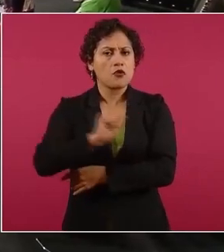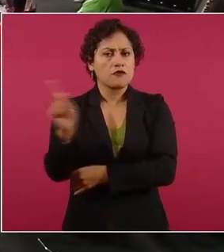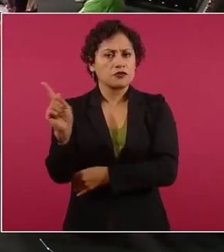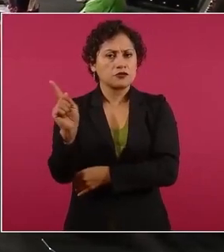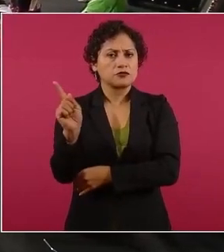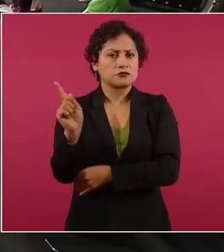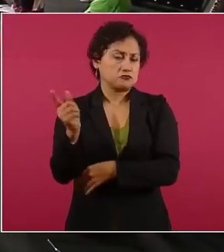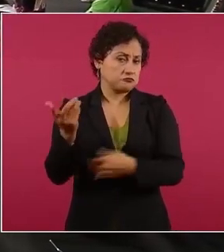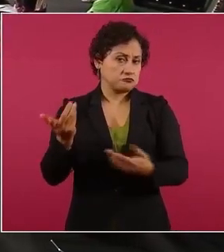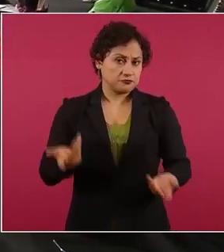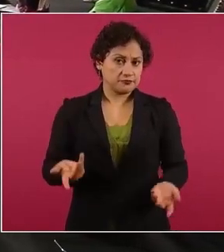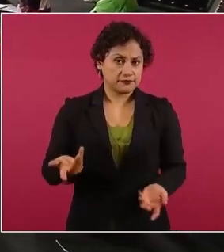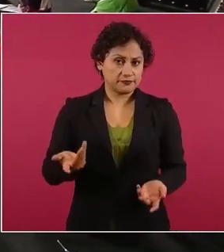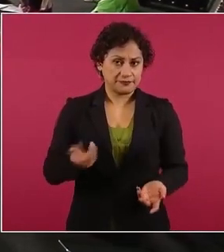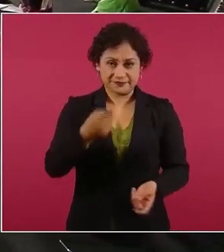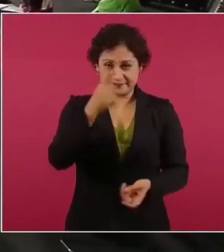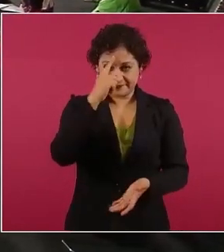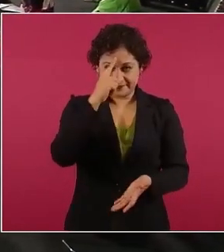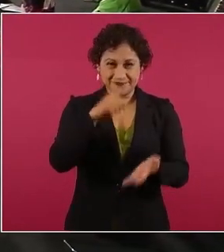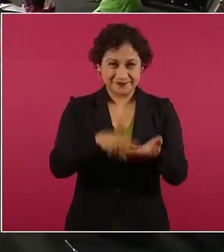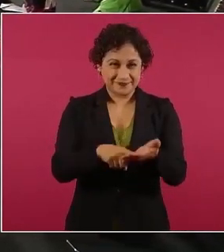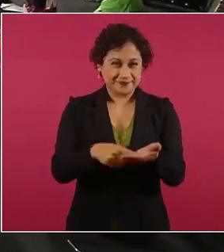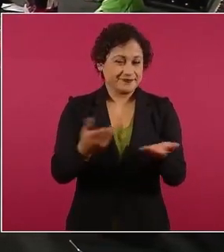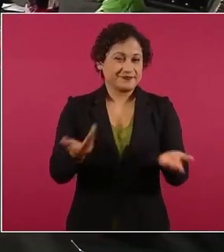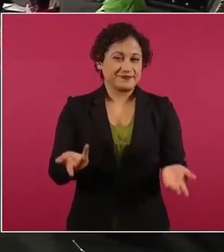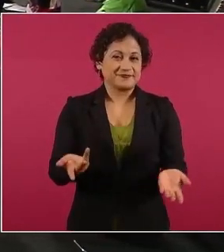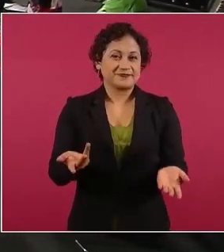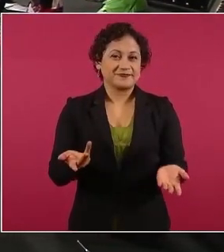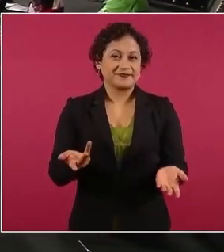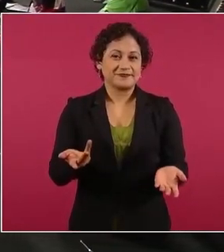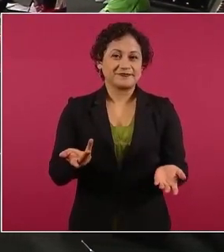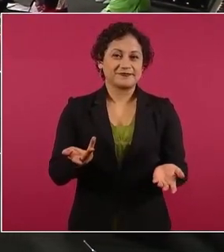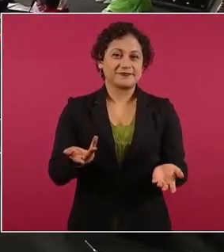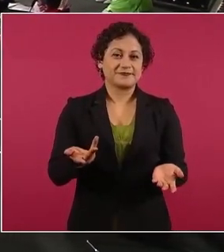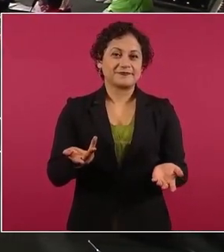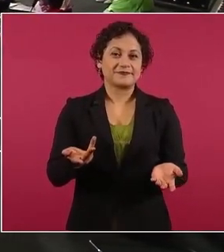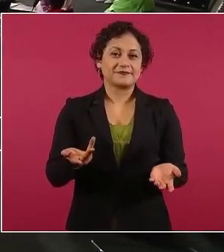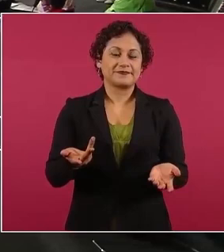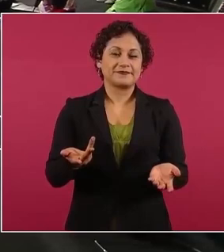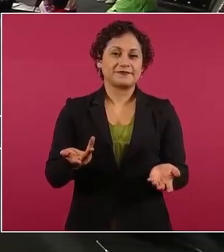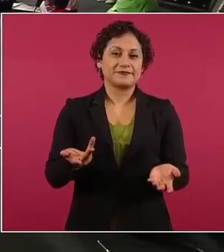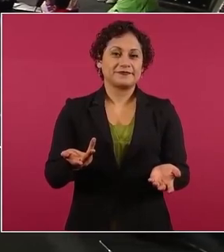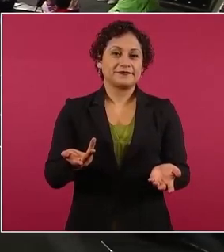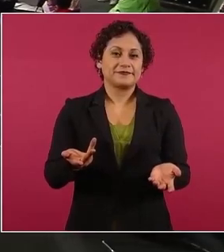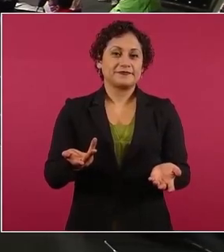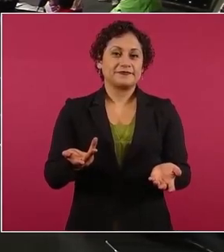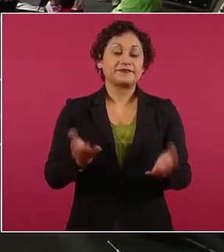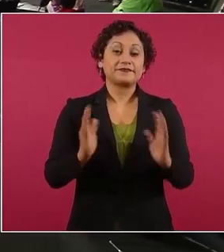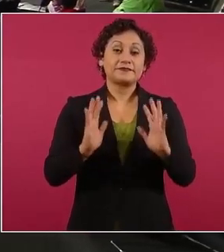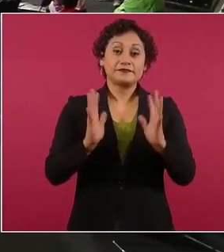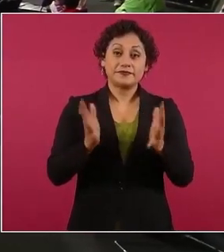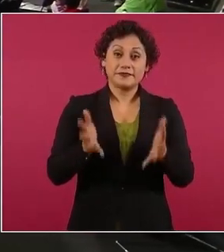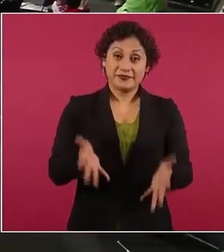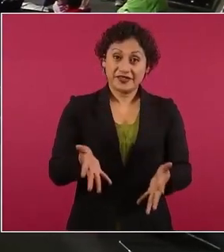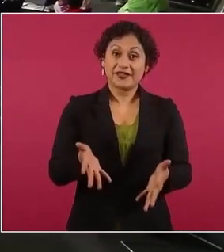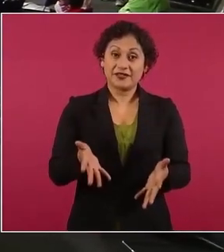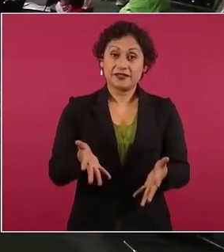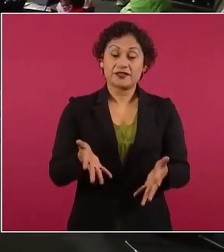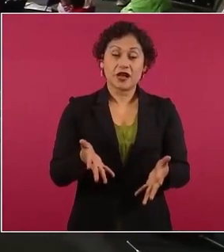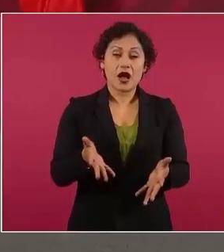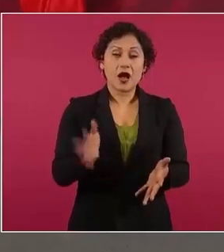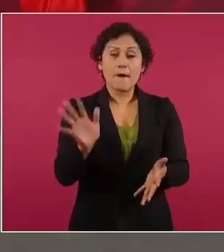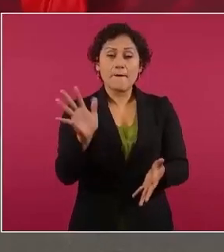imagínense ya vamos a tener cerca de 300